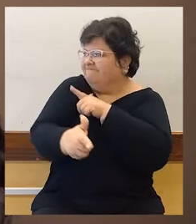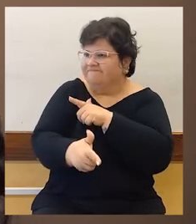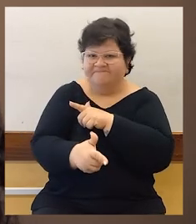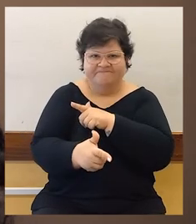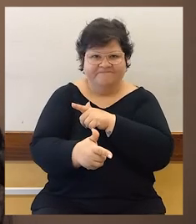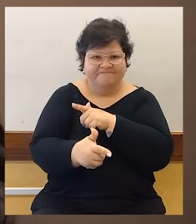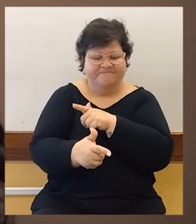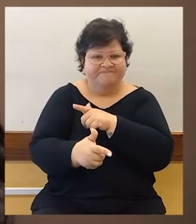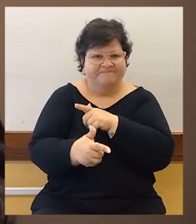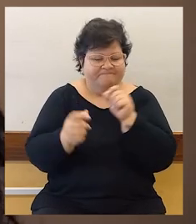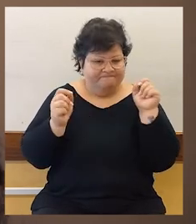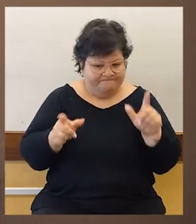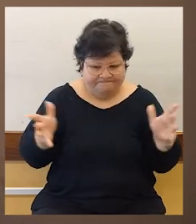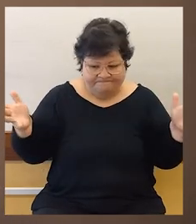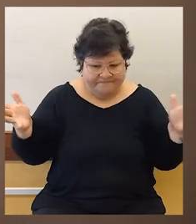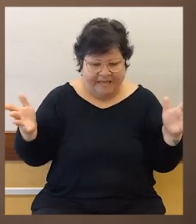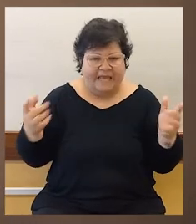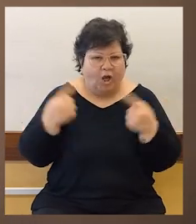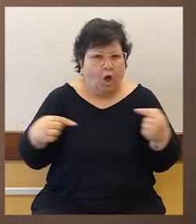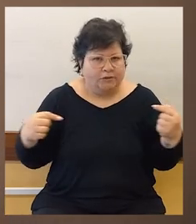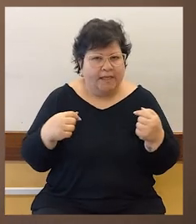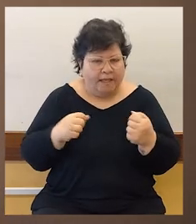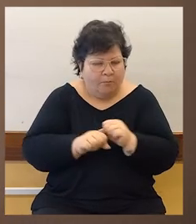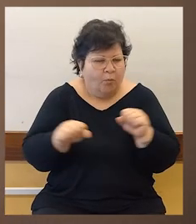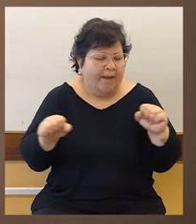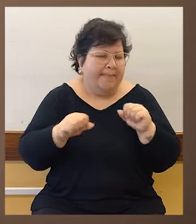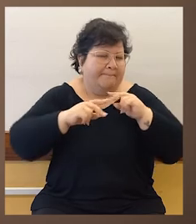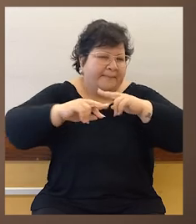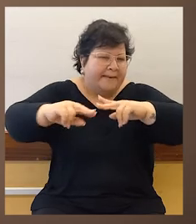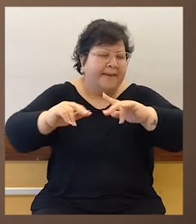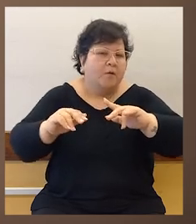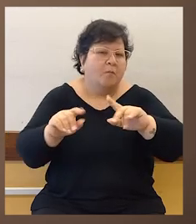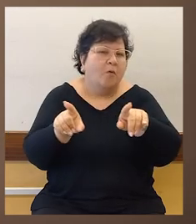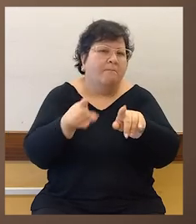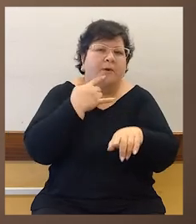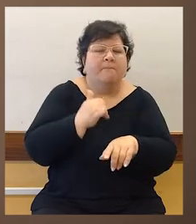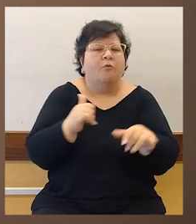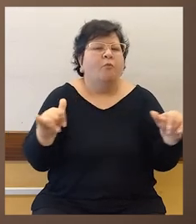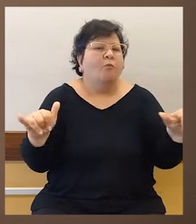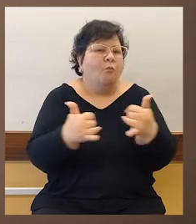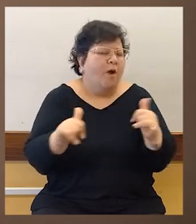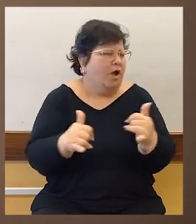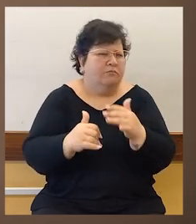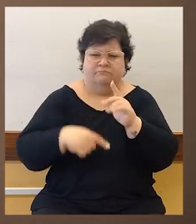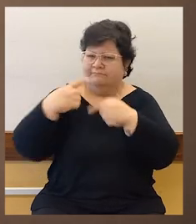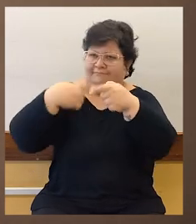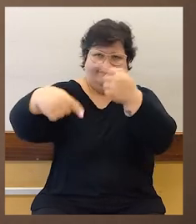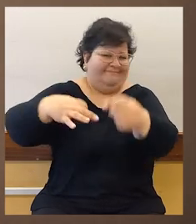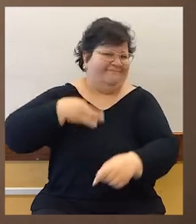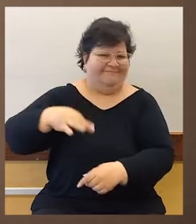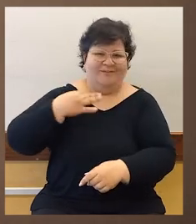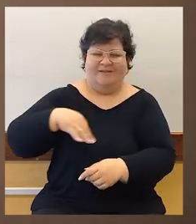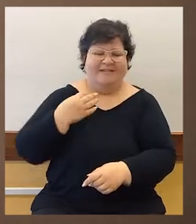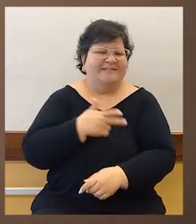más allá de que hay cosas que las puede mantener, como el juego, y que la idea es que lo mantenga el resto de su vida, que el